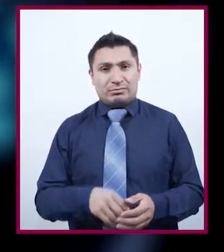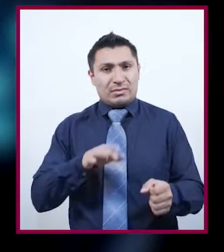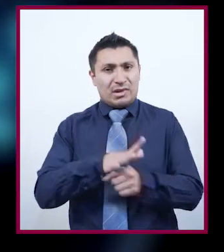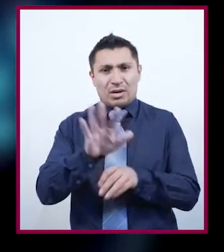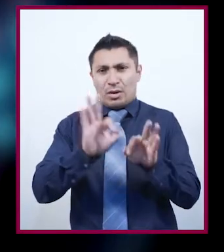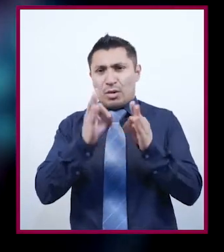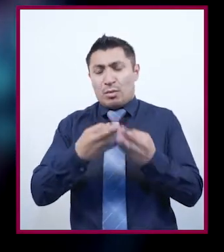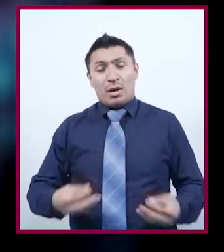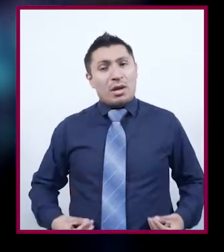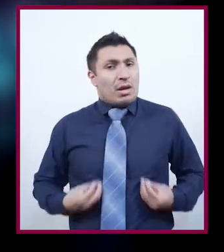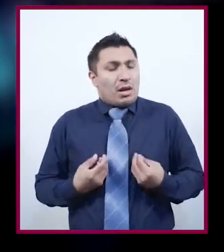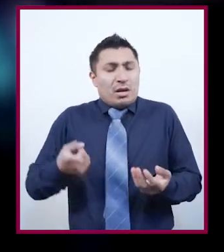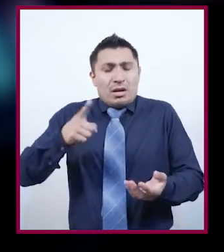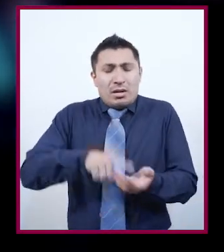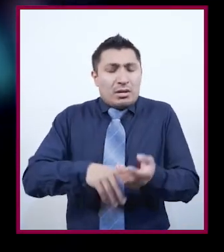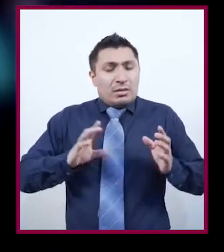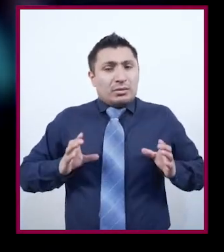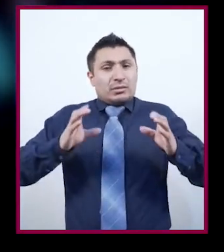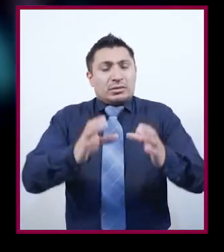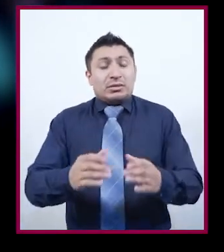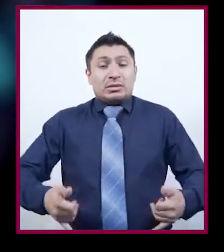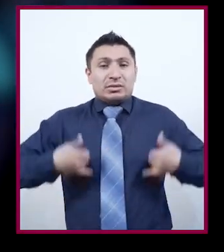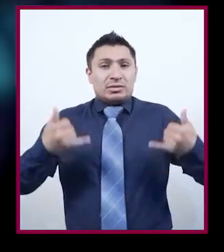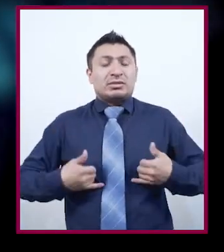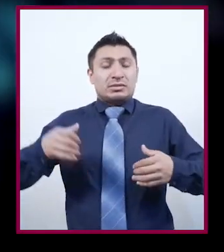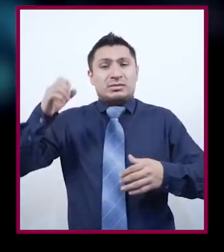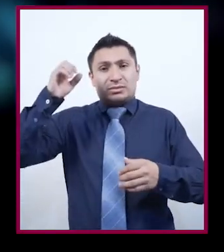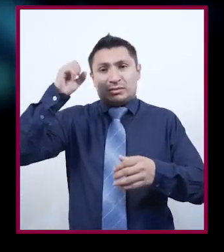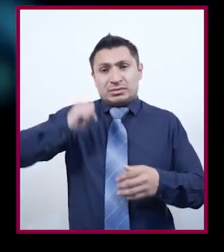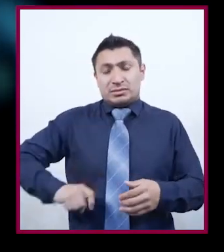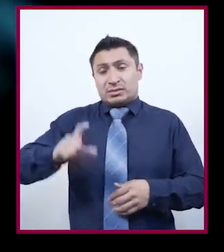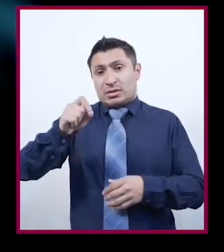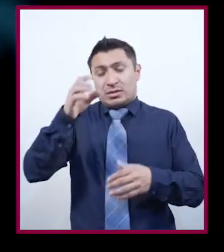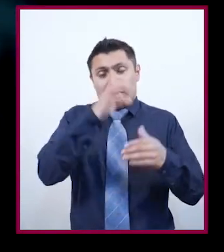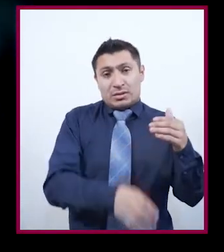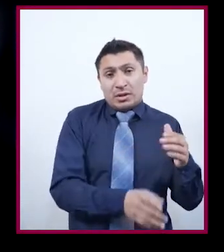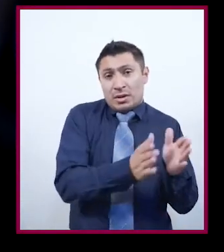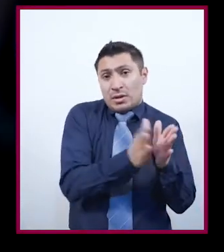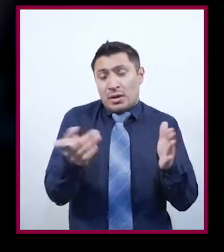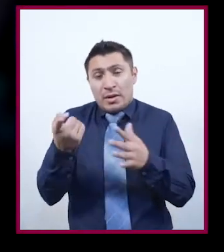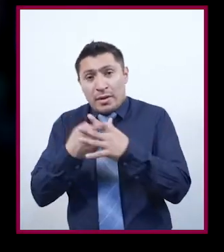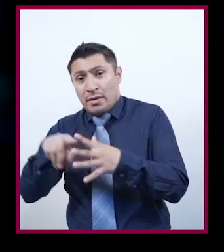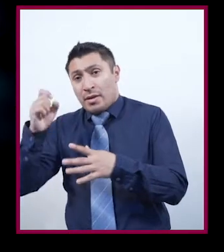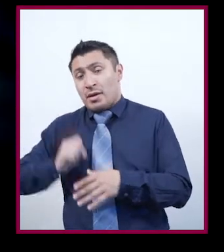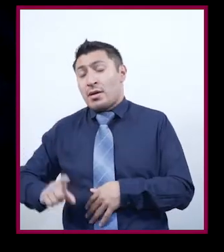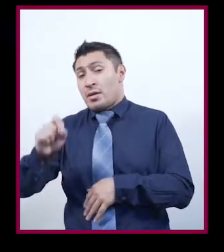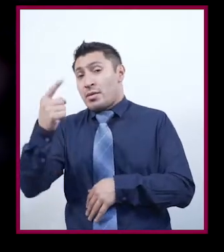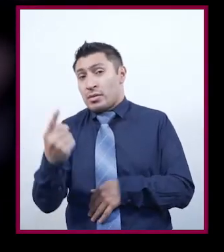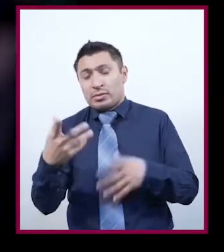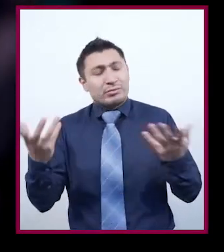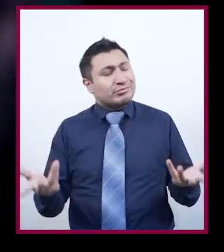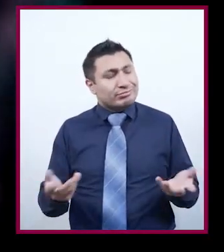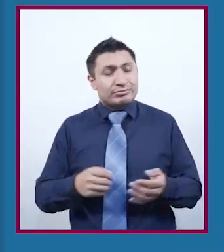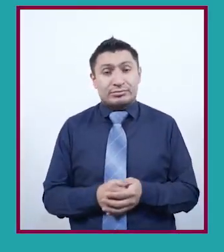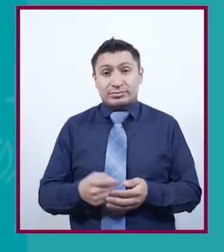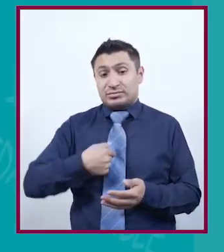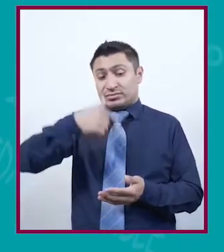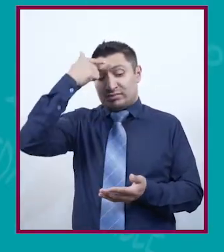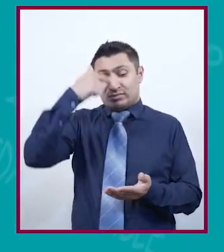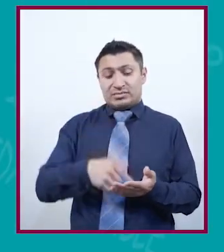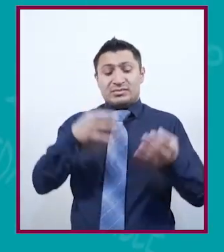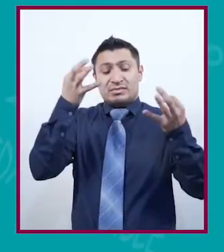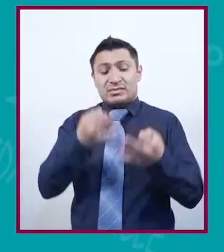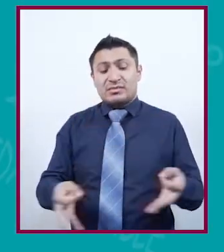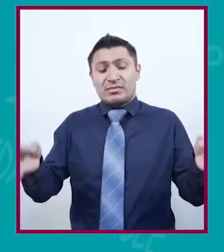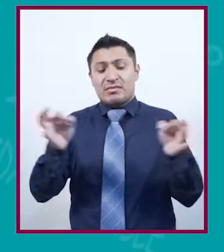condiciones de vida envolvieron a las y los jóvenes hacia finales del siglo XX y principios del XXI? Me parece